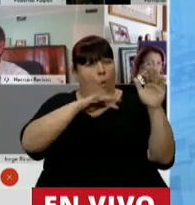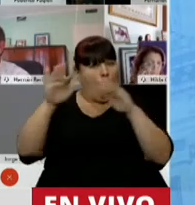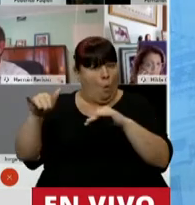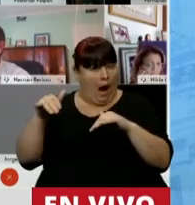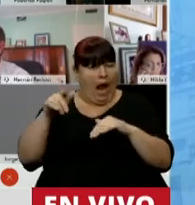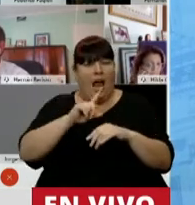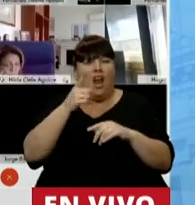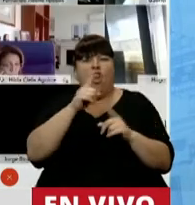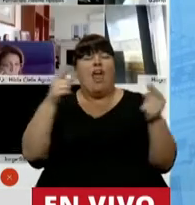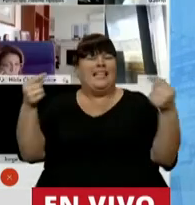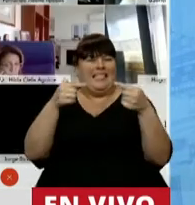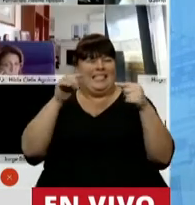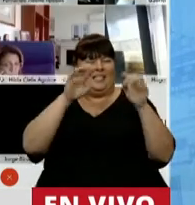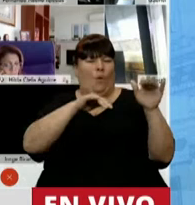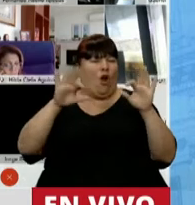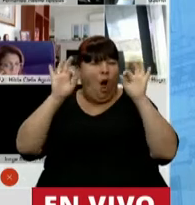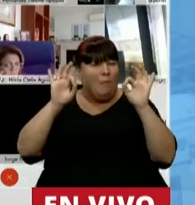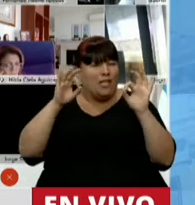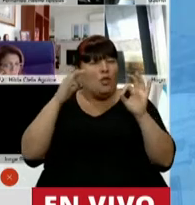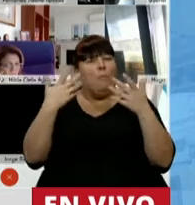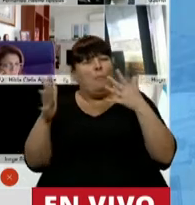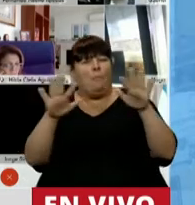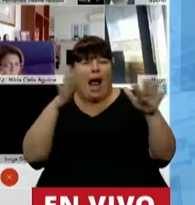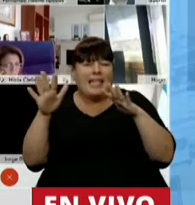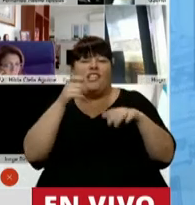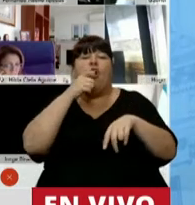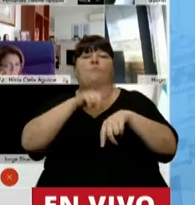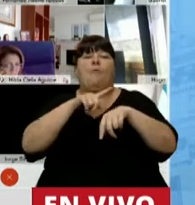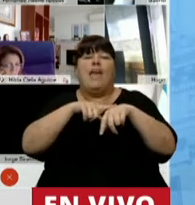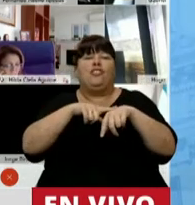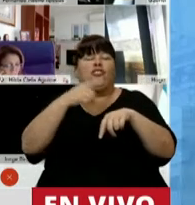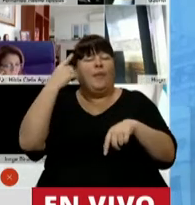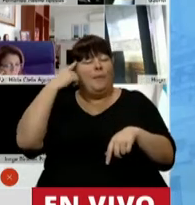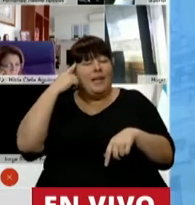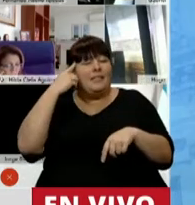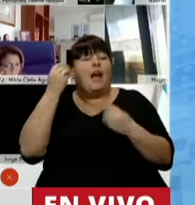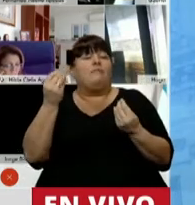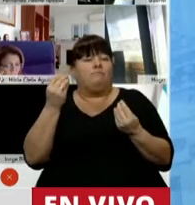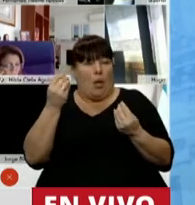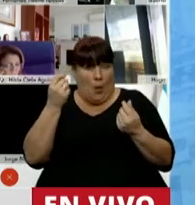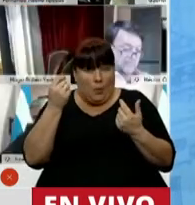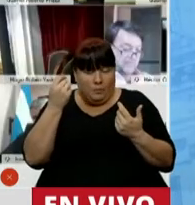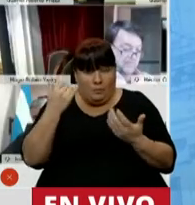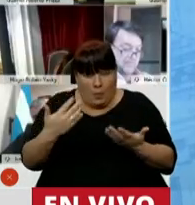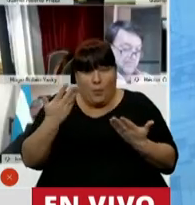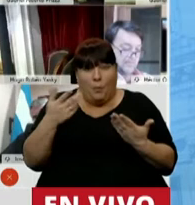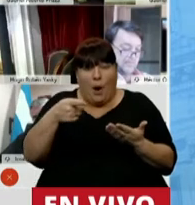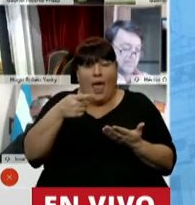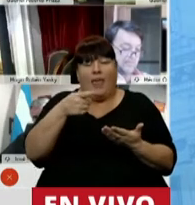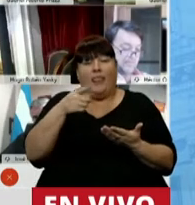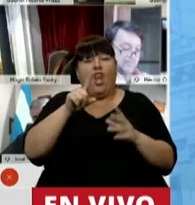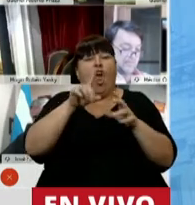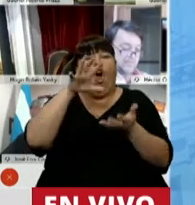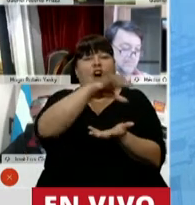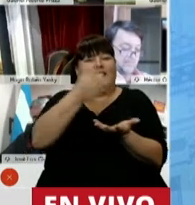aun cuando no los identifique plenamente, los puede asimilar a la hora de discernir sobre su validez en términos de no